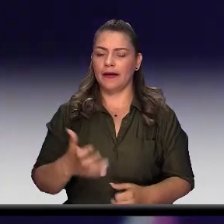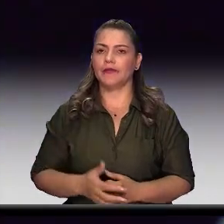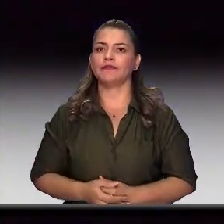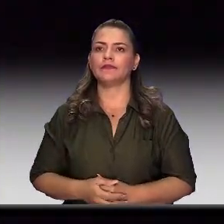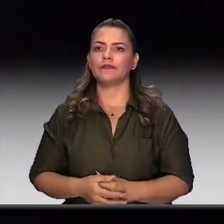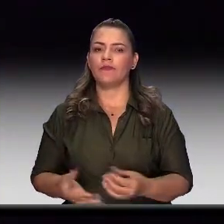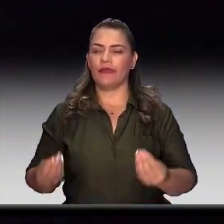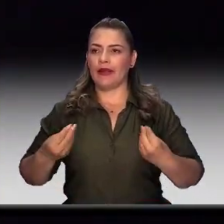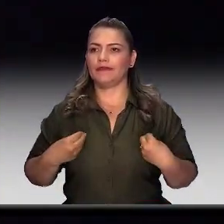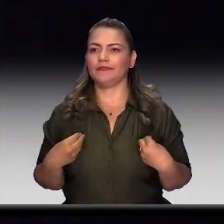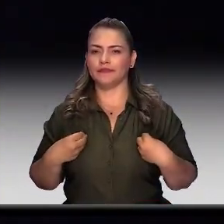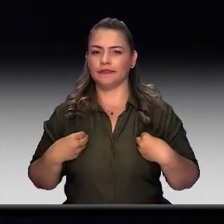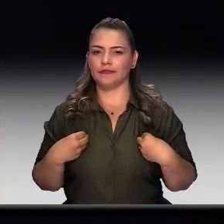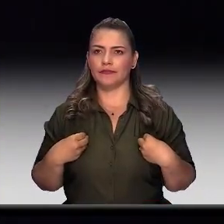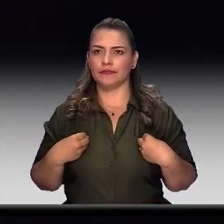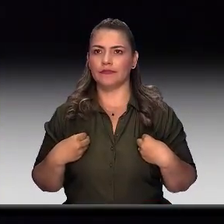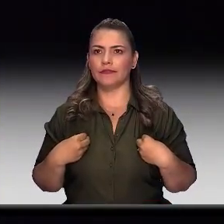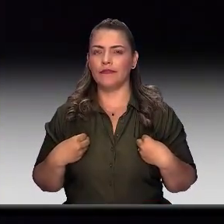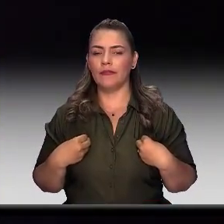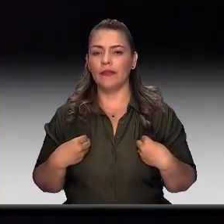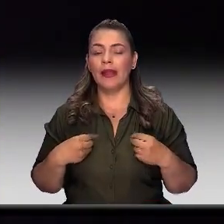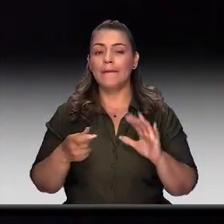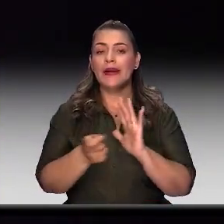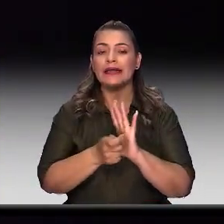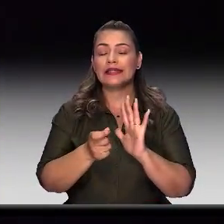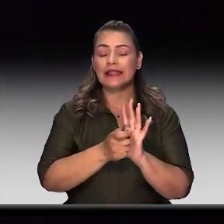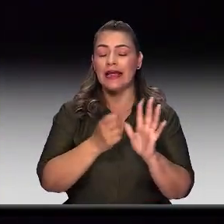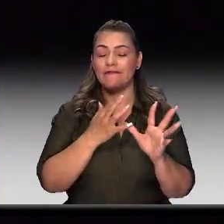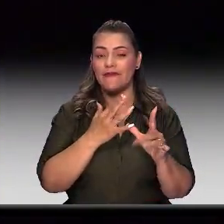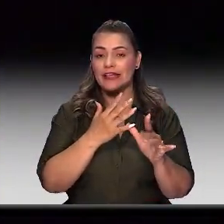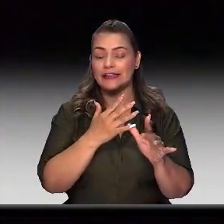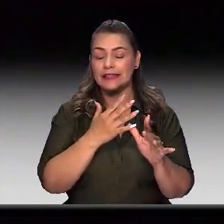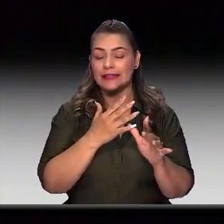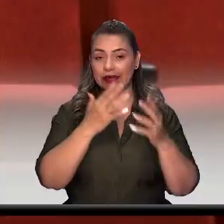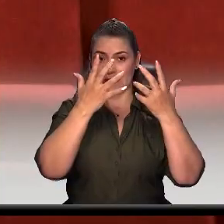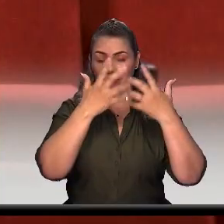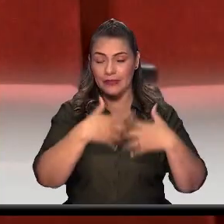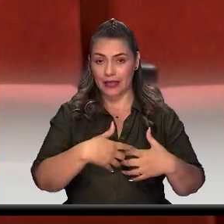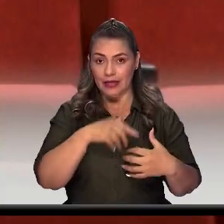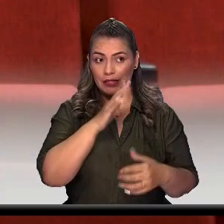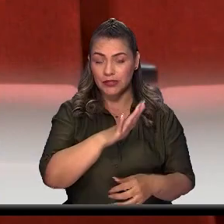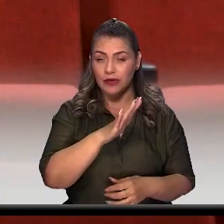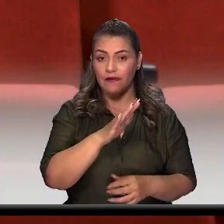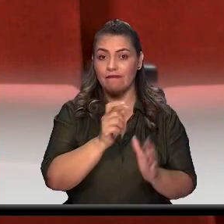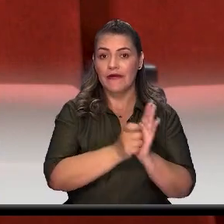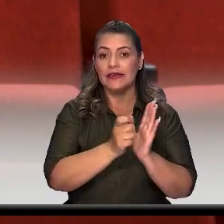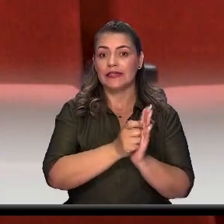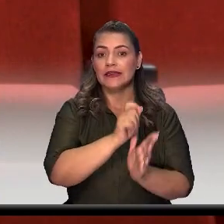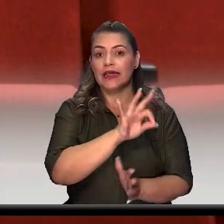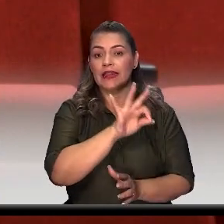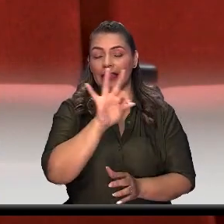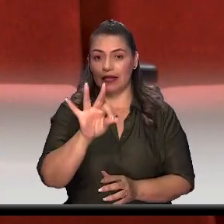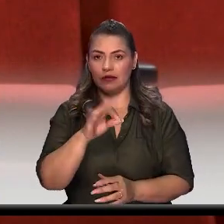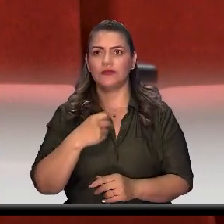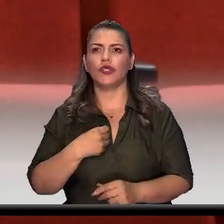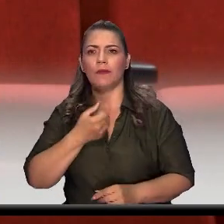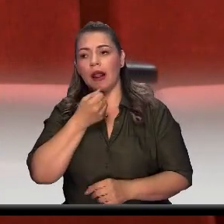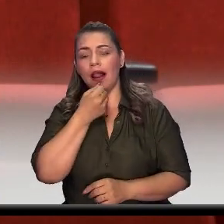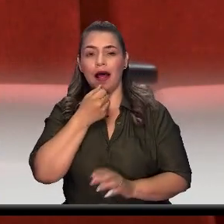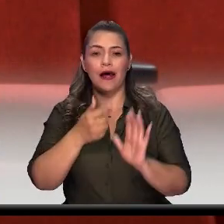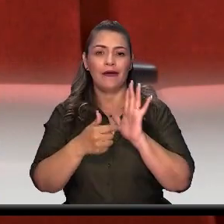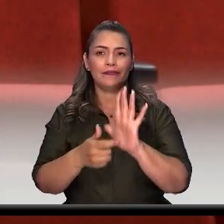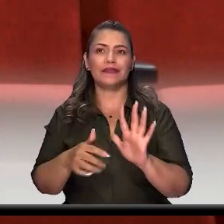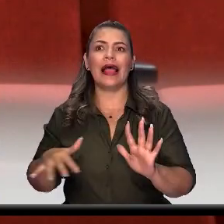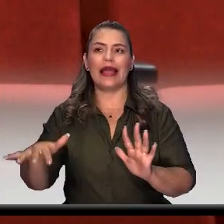lanzar en el marco de la versión número 33 de las fiestas de la industria, el comercio y la cultura, nuestras fiestas de Itagüí, qué mejor espacio para